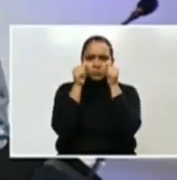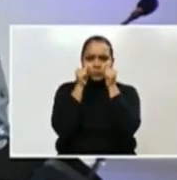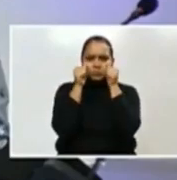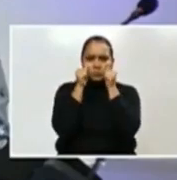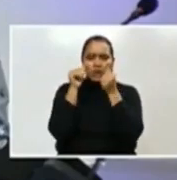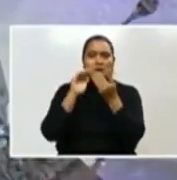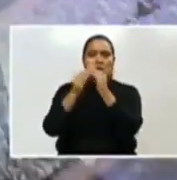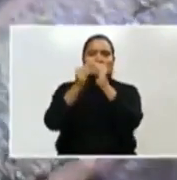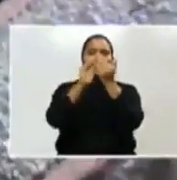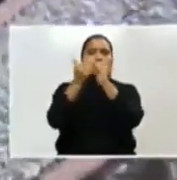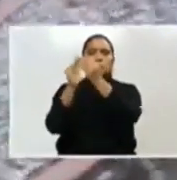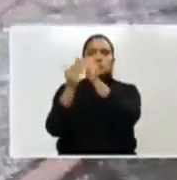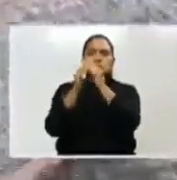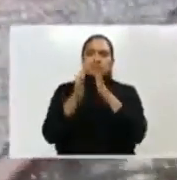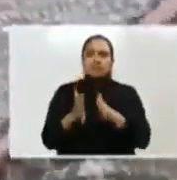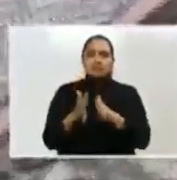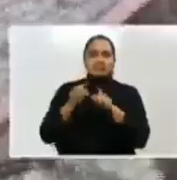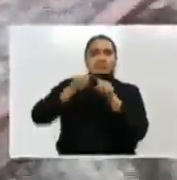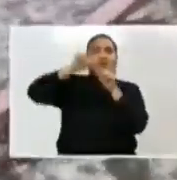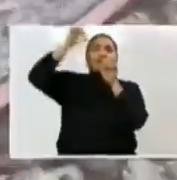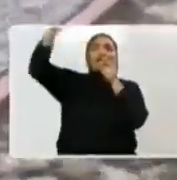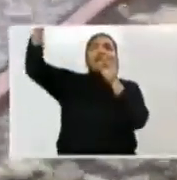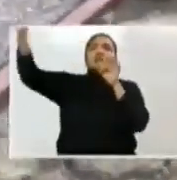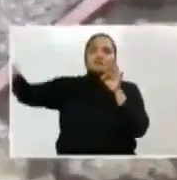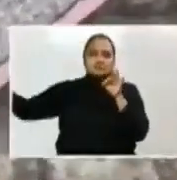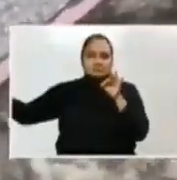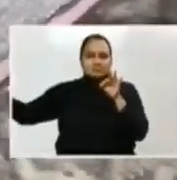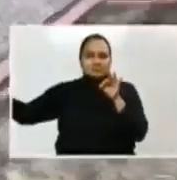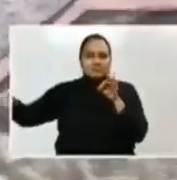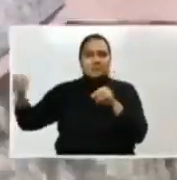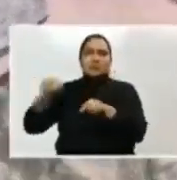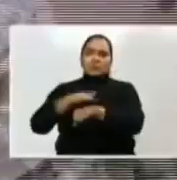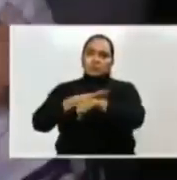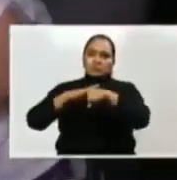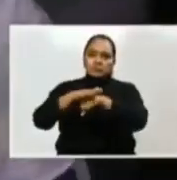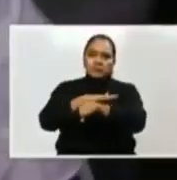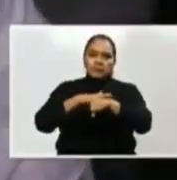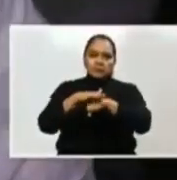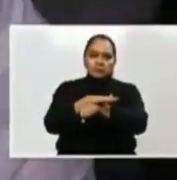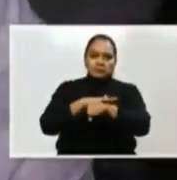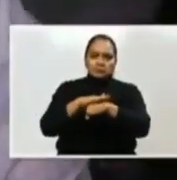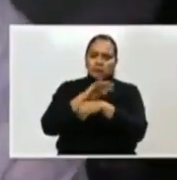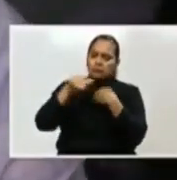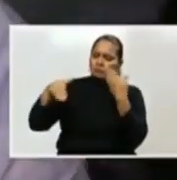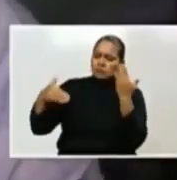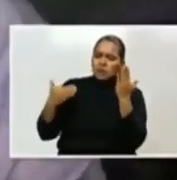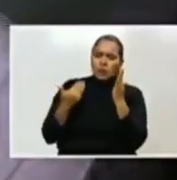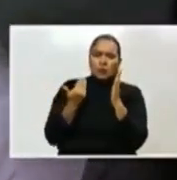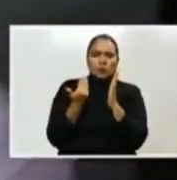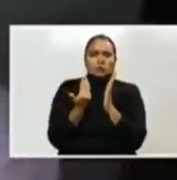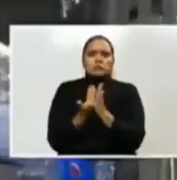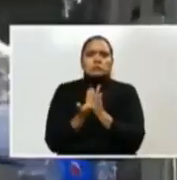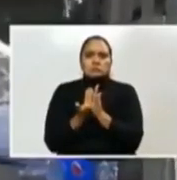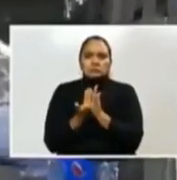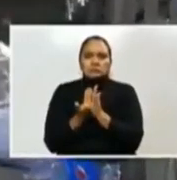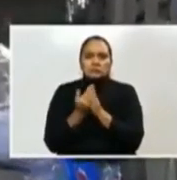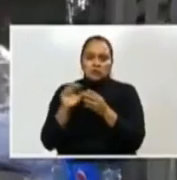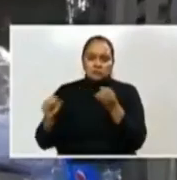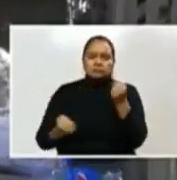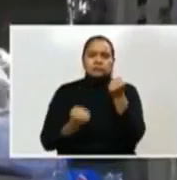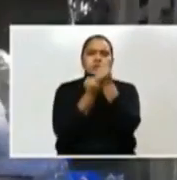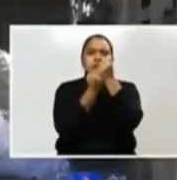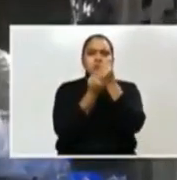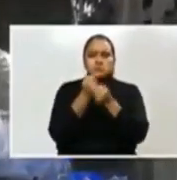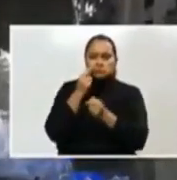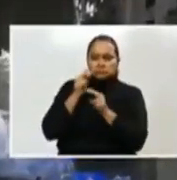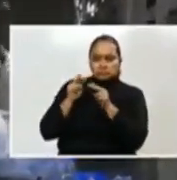en las comunidades, allá, tierra adentro. Les pido el apoyo a todos y cada uno de ustedes. Por si